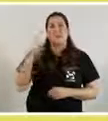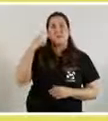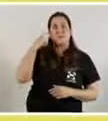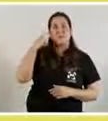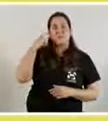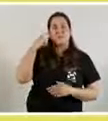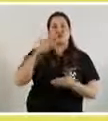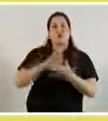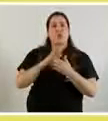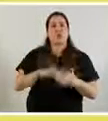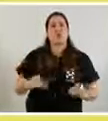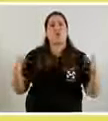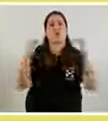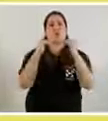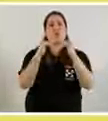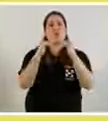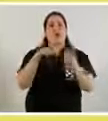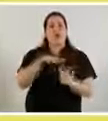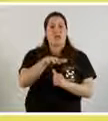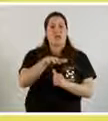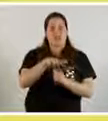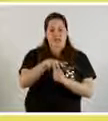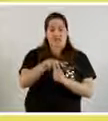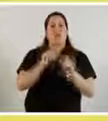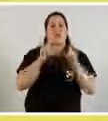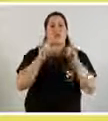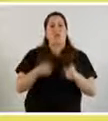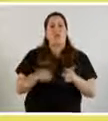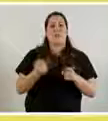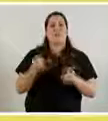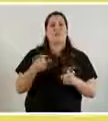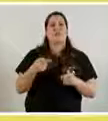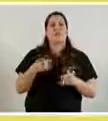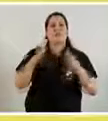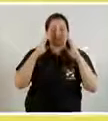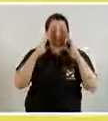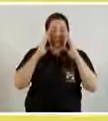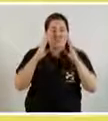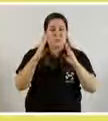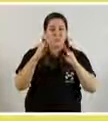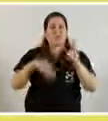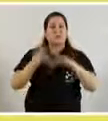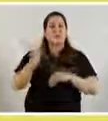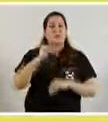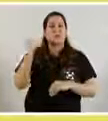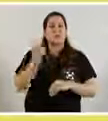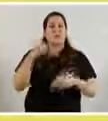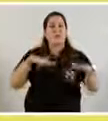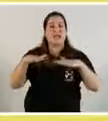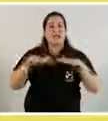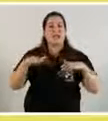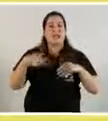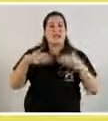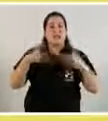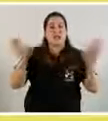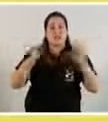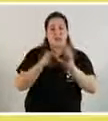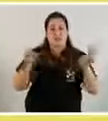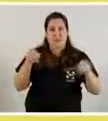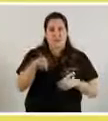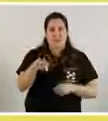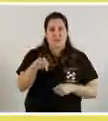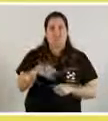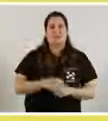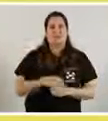estamos buscando en Buenos Aires, y que prioriza las actividades al aire libre. Ya llevamos tres meses seguidos que estamos